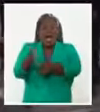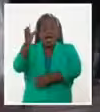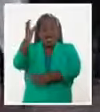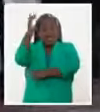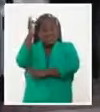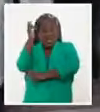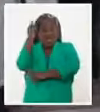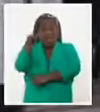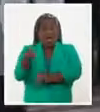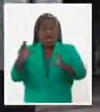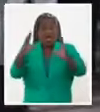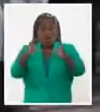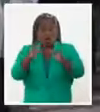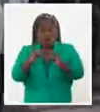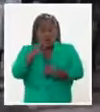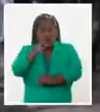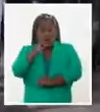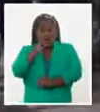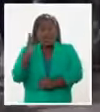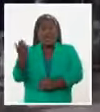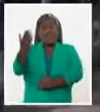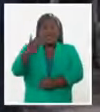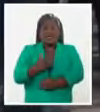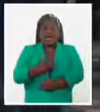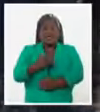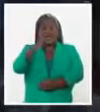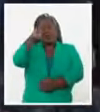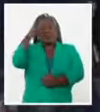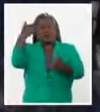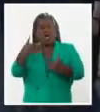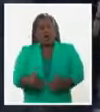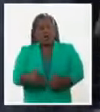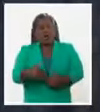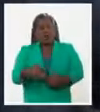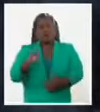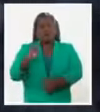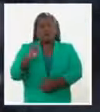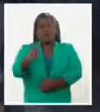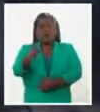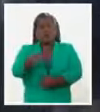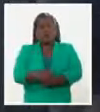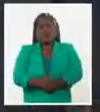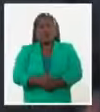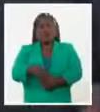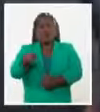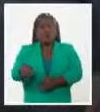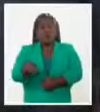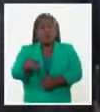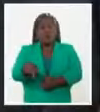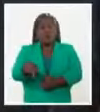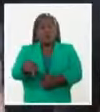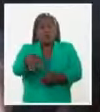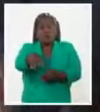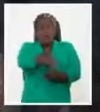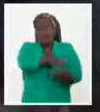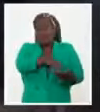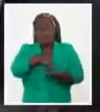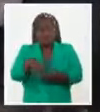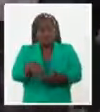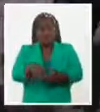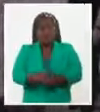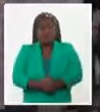traiga concordia, salud y suerte, y que las laqueones de los estridentes